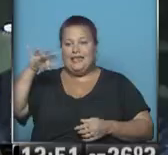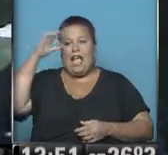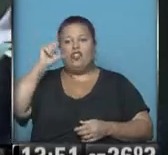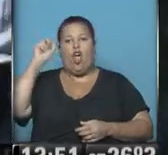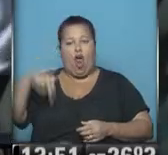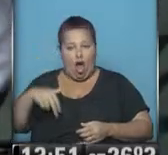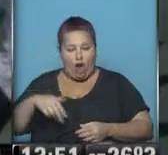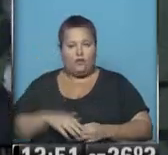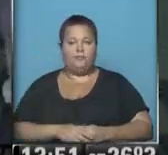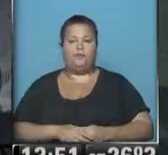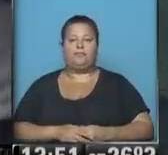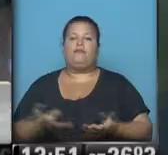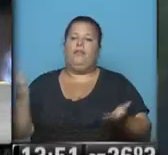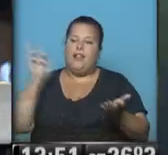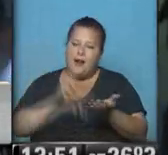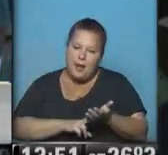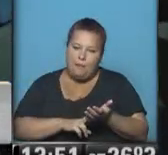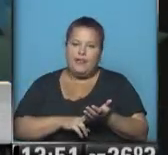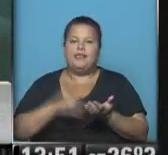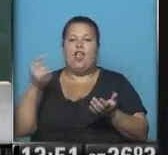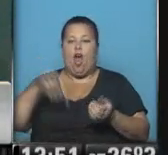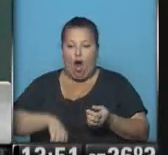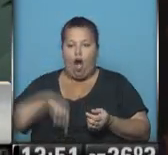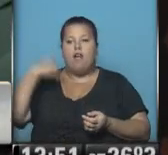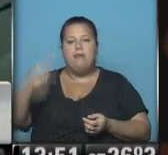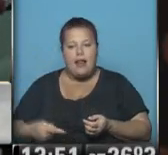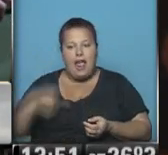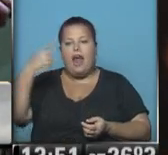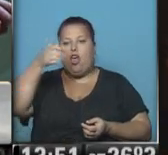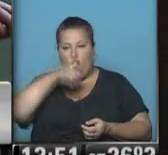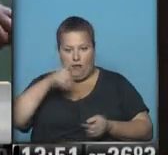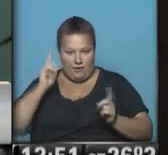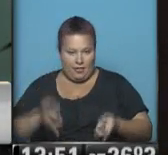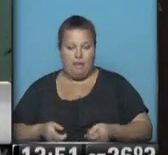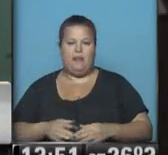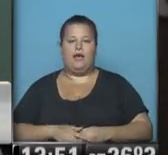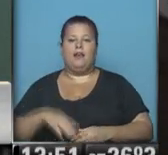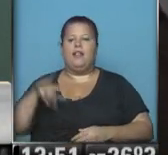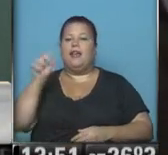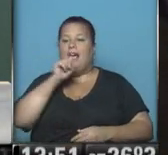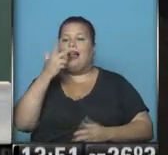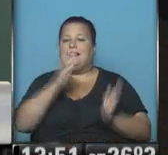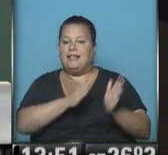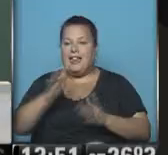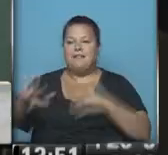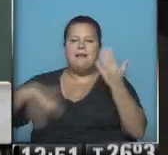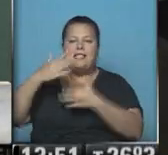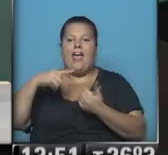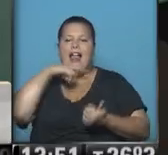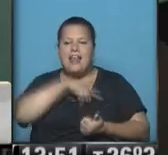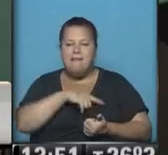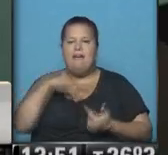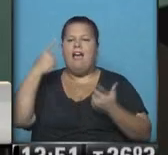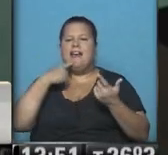Colón y que repite funciones hoy, mañana y el domingo. Una ópera en tres actos que mezcla el alemán, el